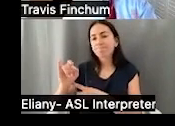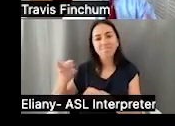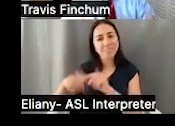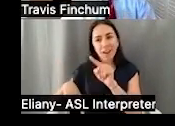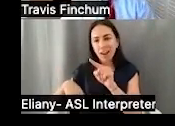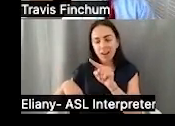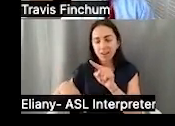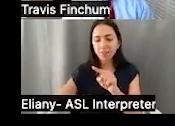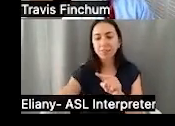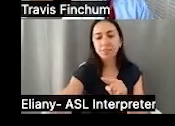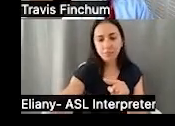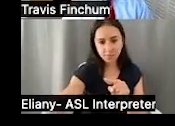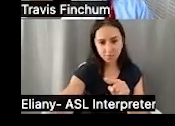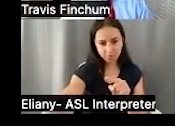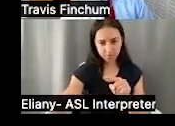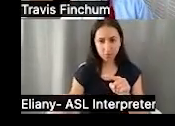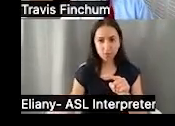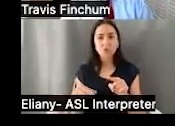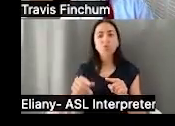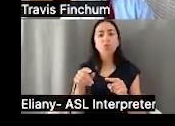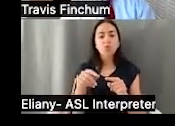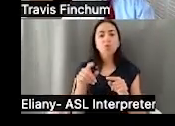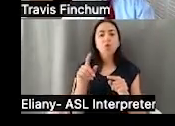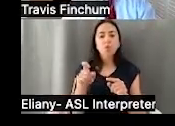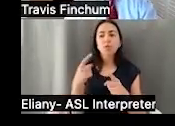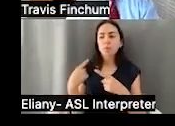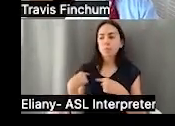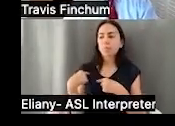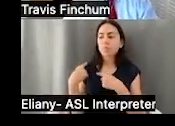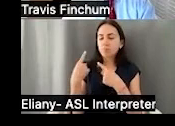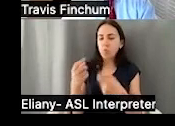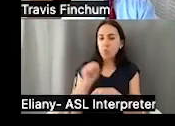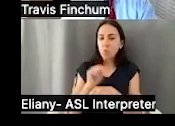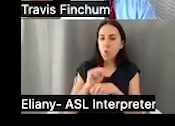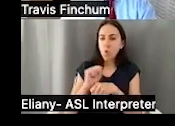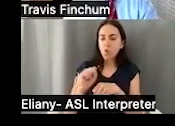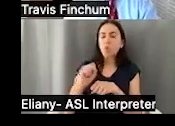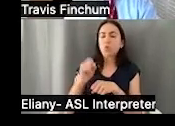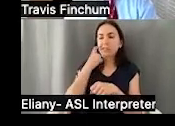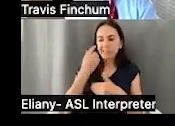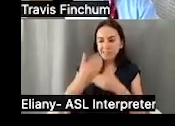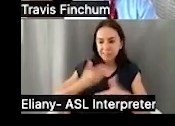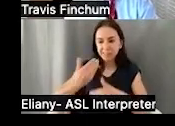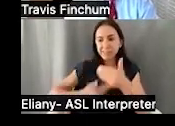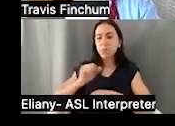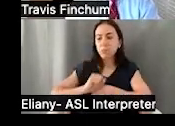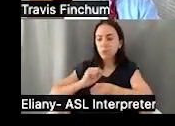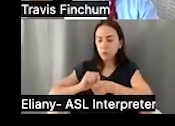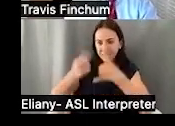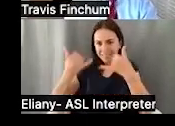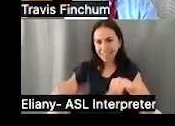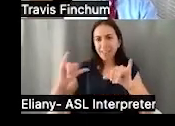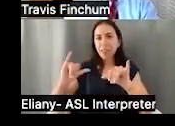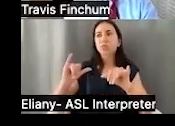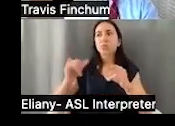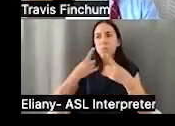no van a ser elegibles porque tienen que haber estado trabajando recientemente y pagando en el sistema por medio de